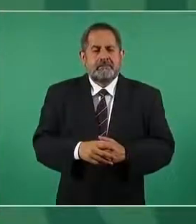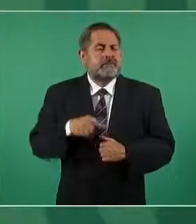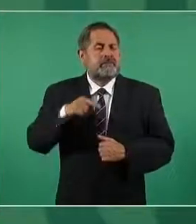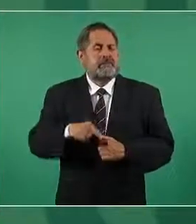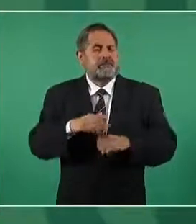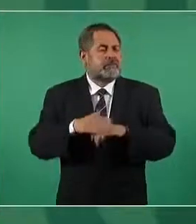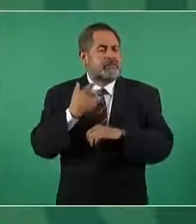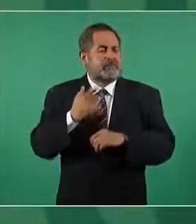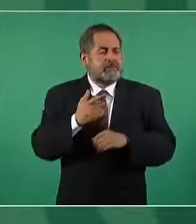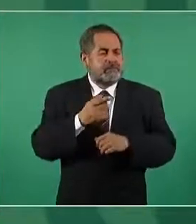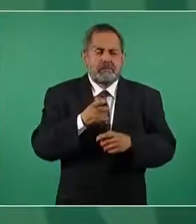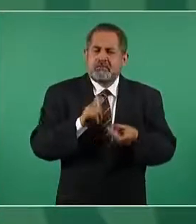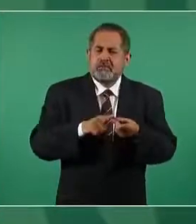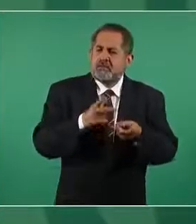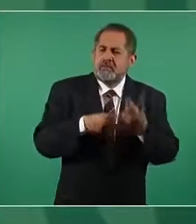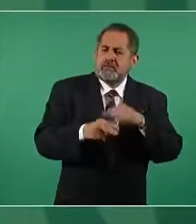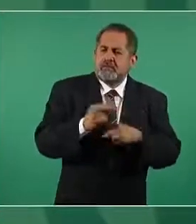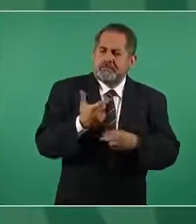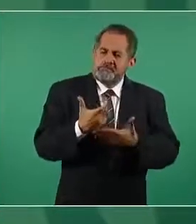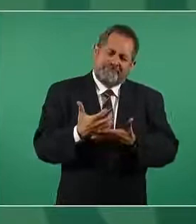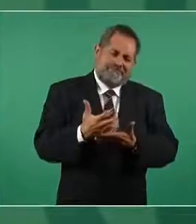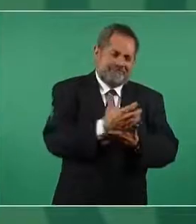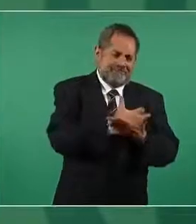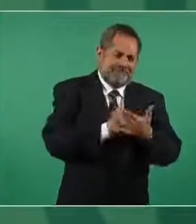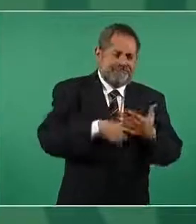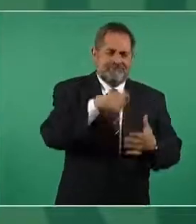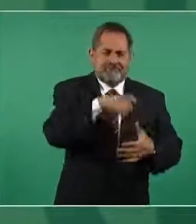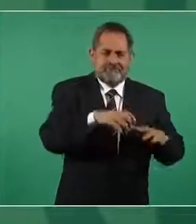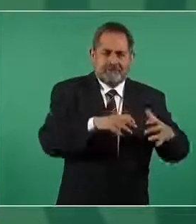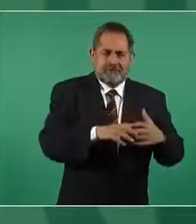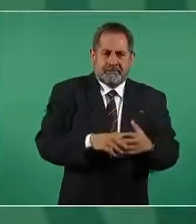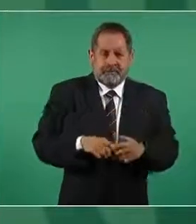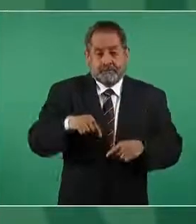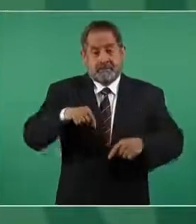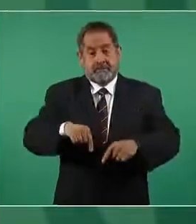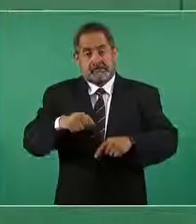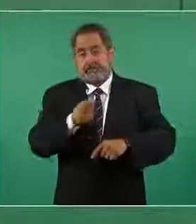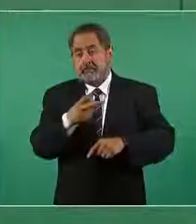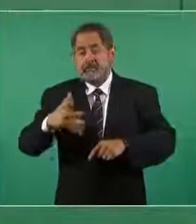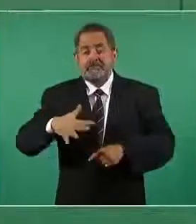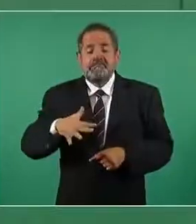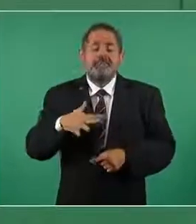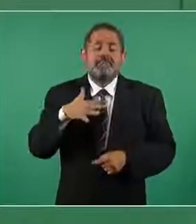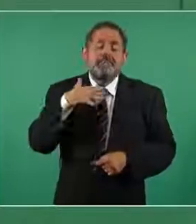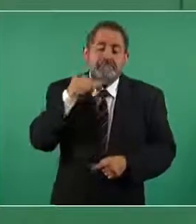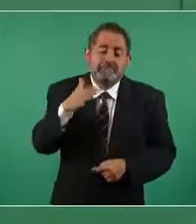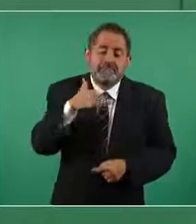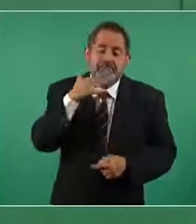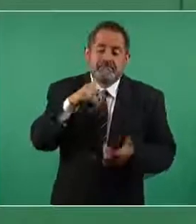mucho que ver la variable corrupción